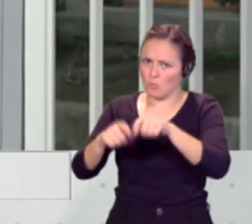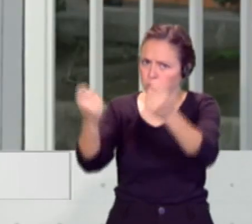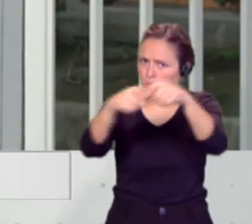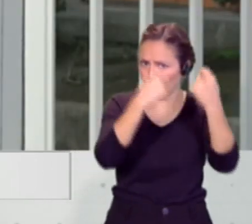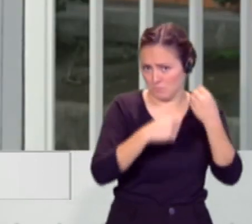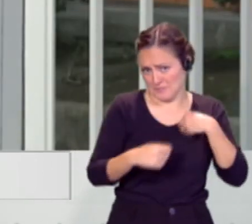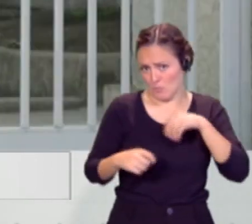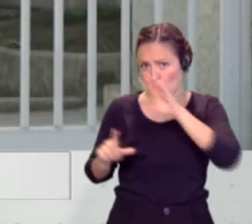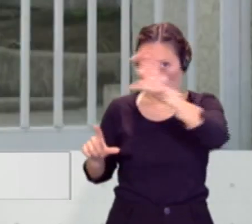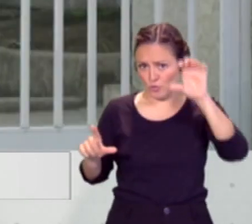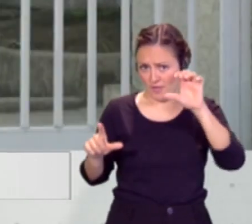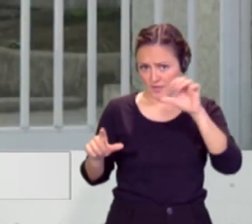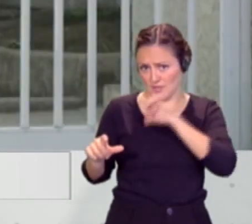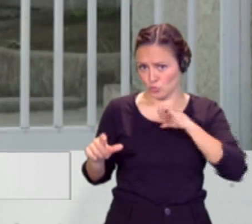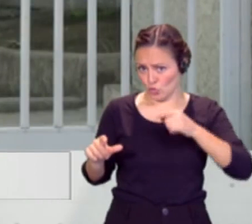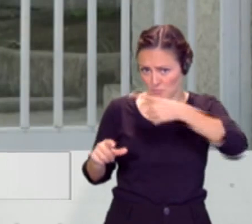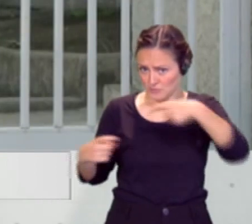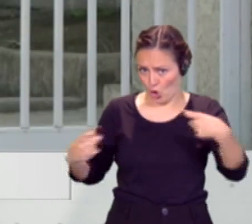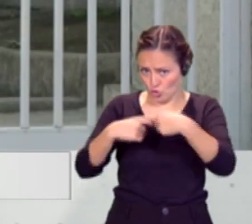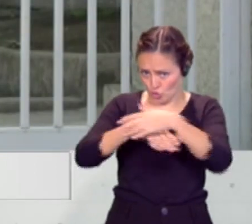regiones, en aquellas comunidades donde co-gobiernan?